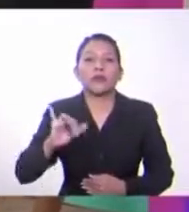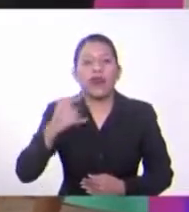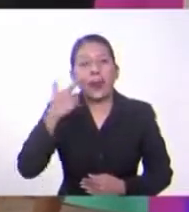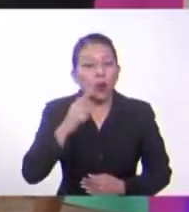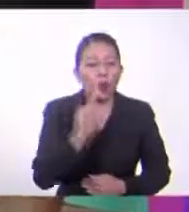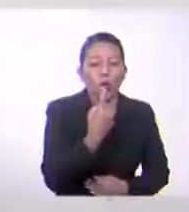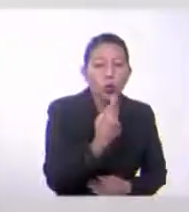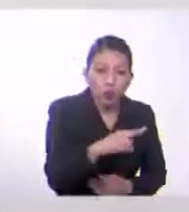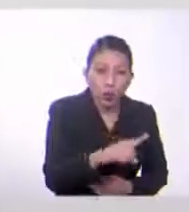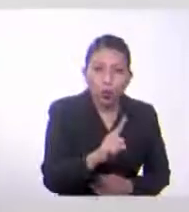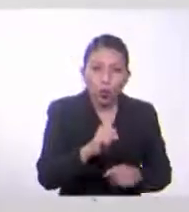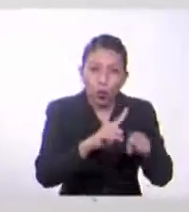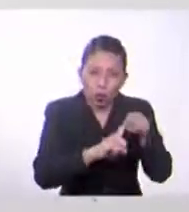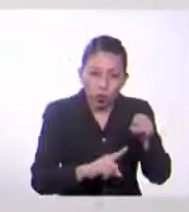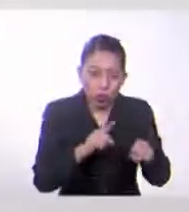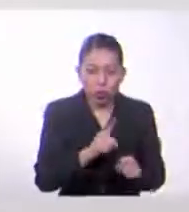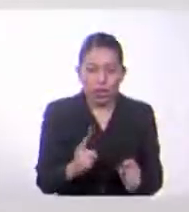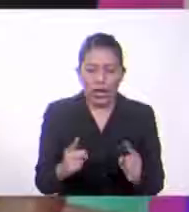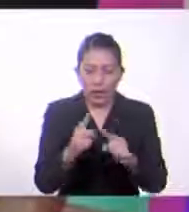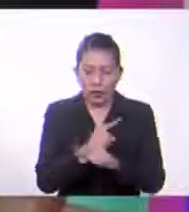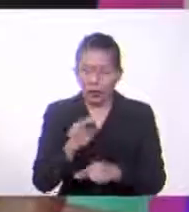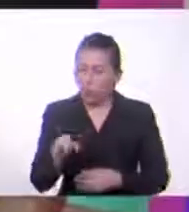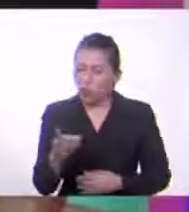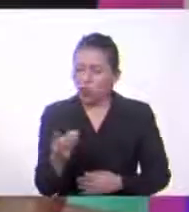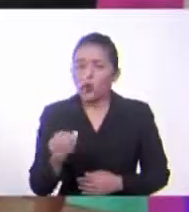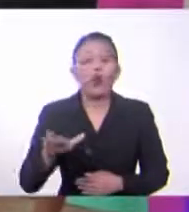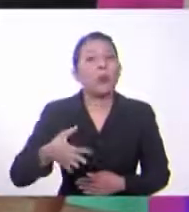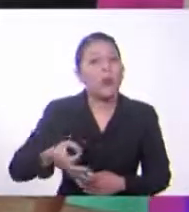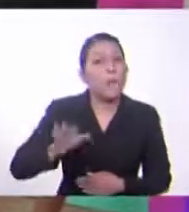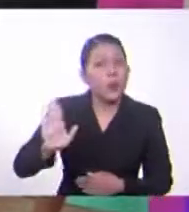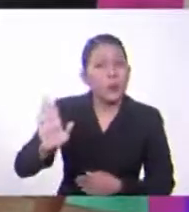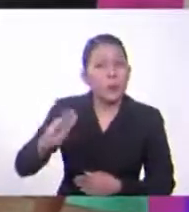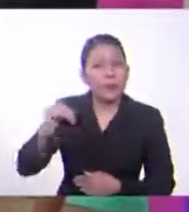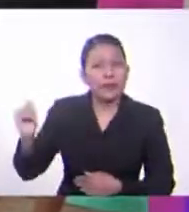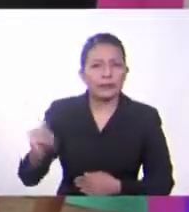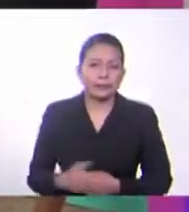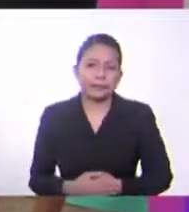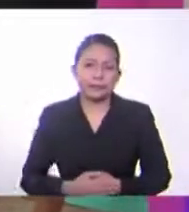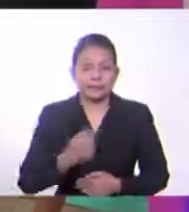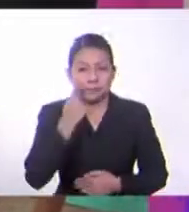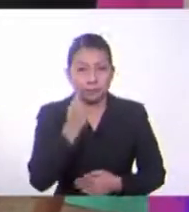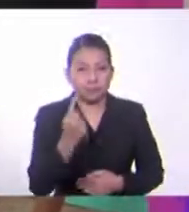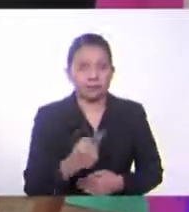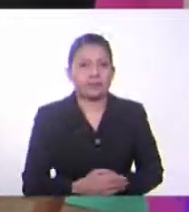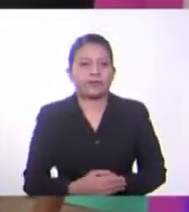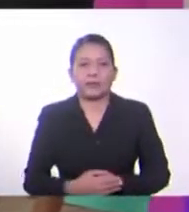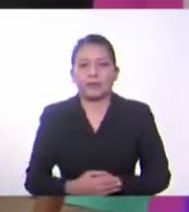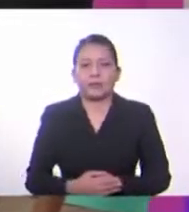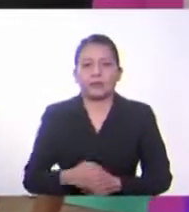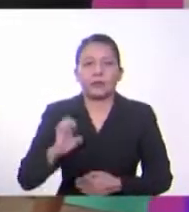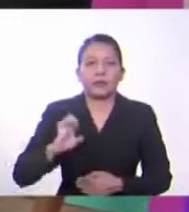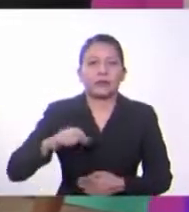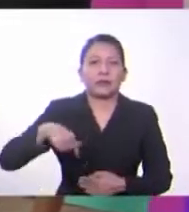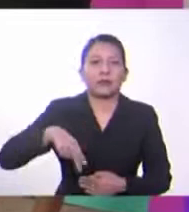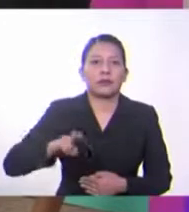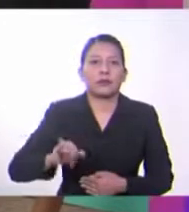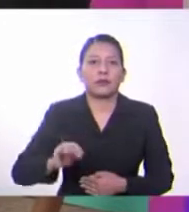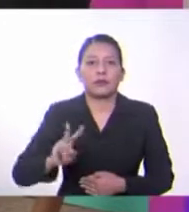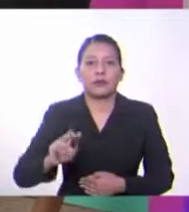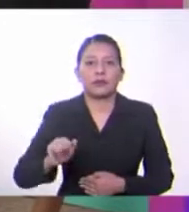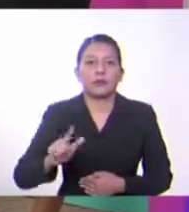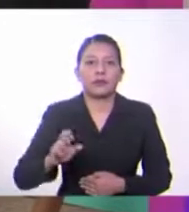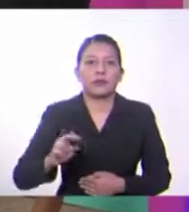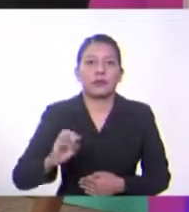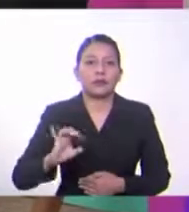división, pero, en este caso, vamos a utilizar la equivalencia del dólar. Quiero ver si se